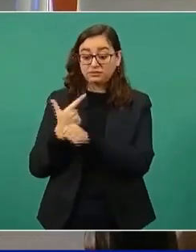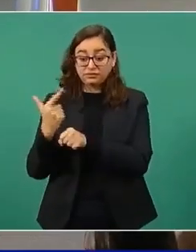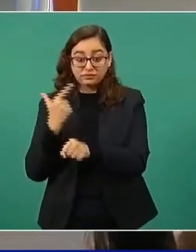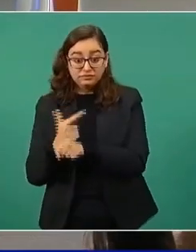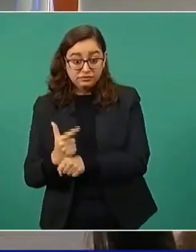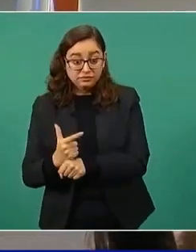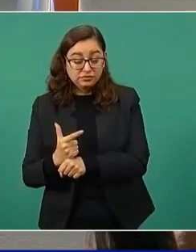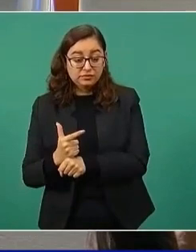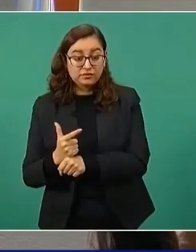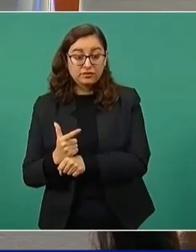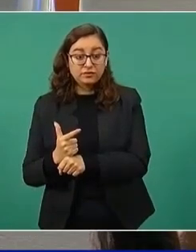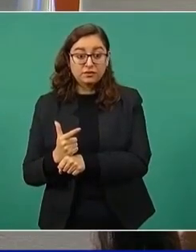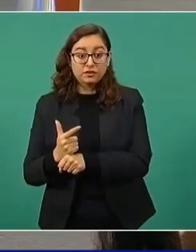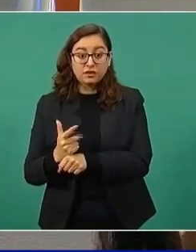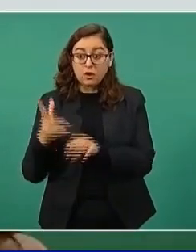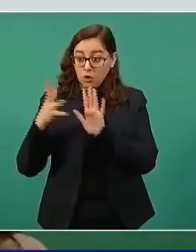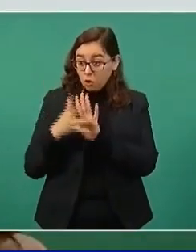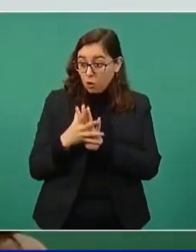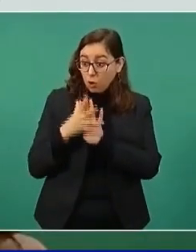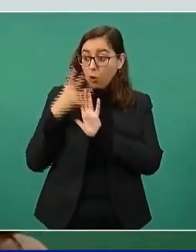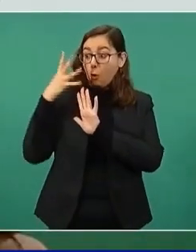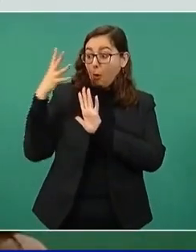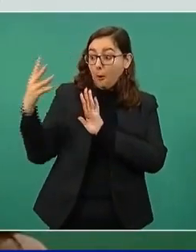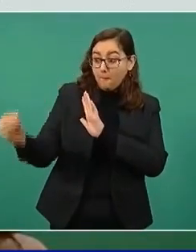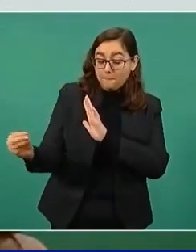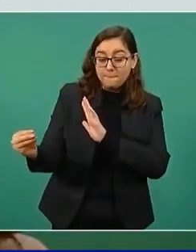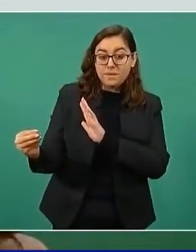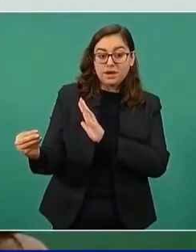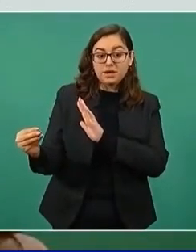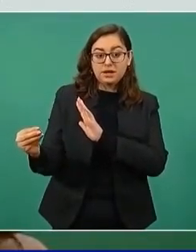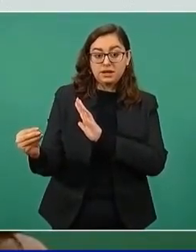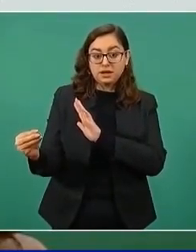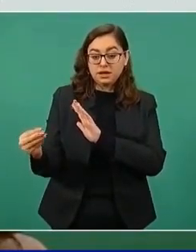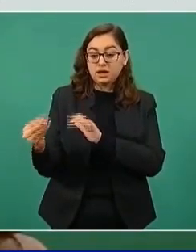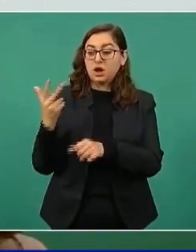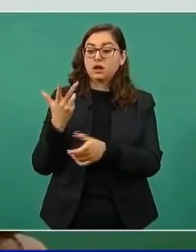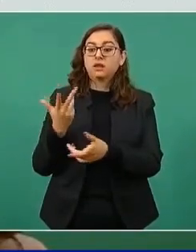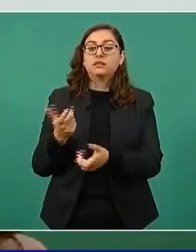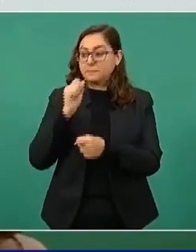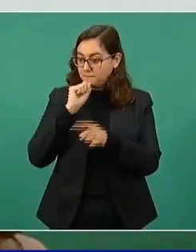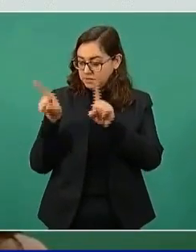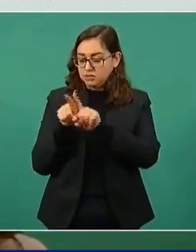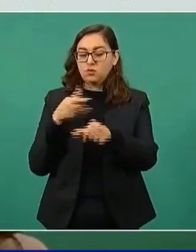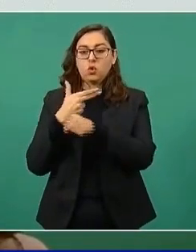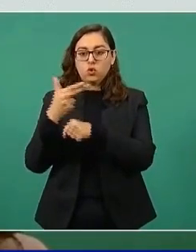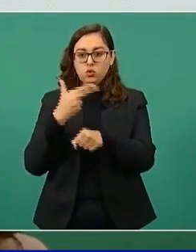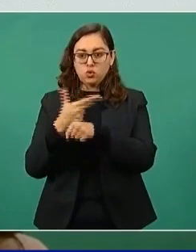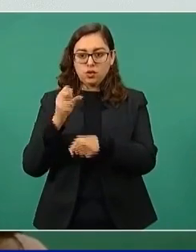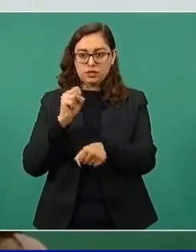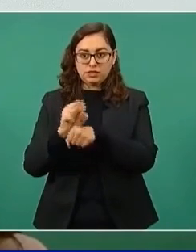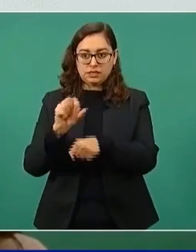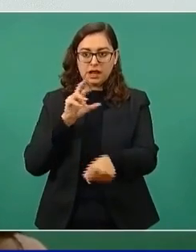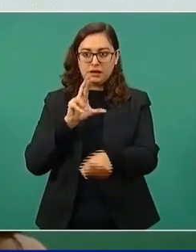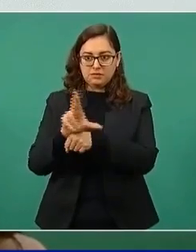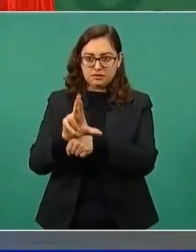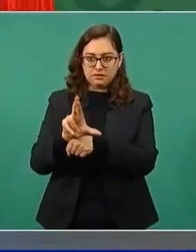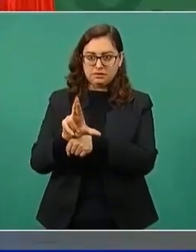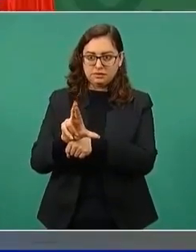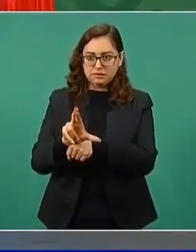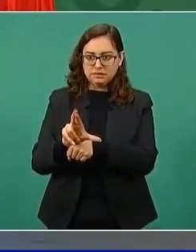Honduras y El Salvador, se podría